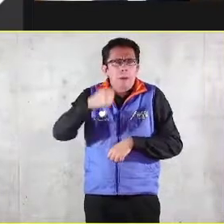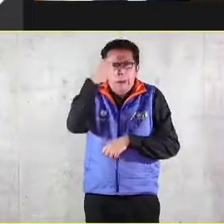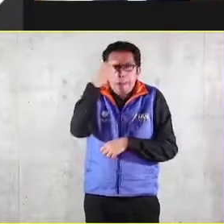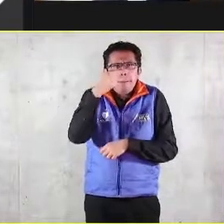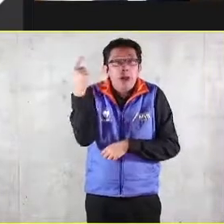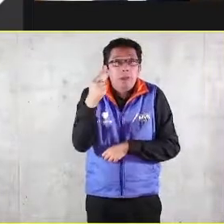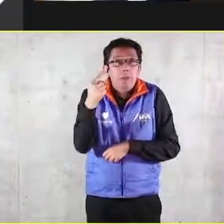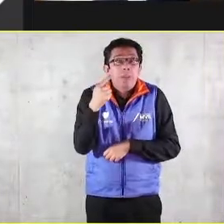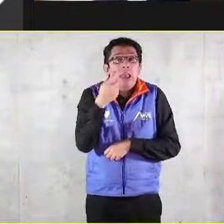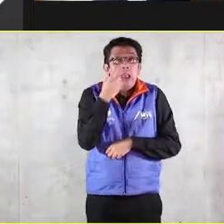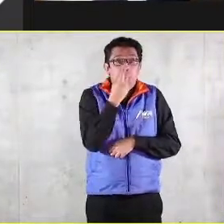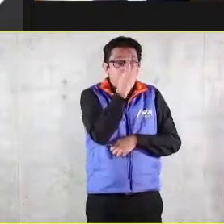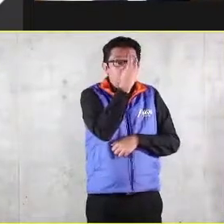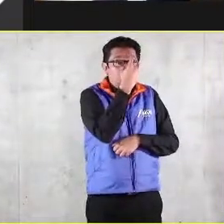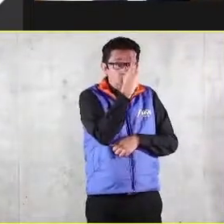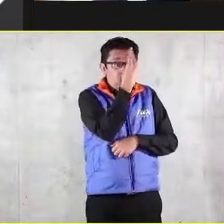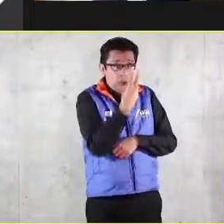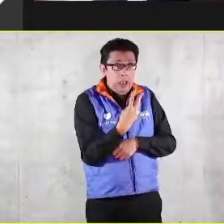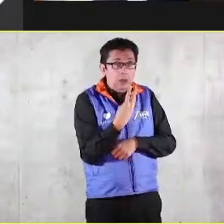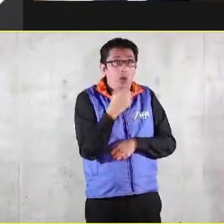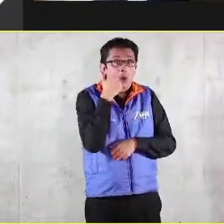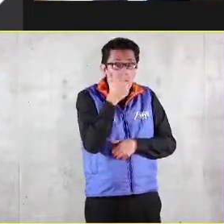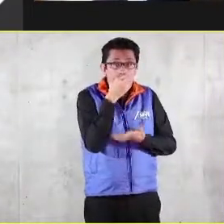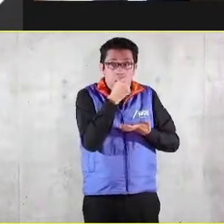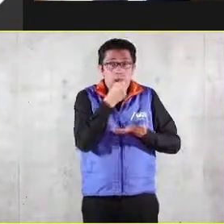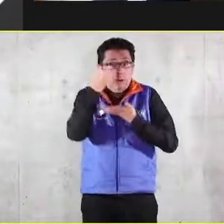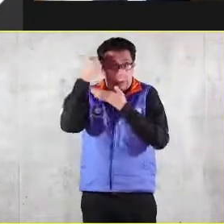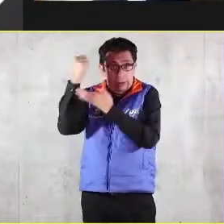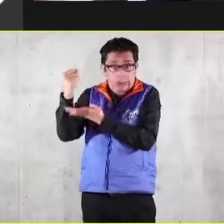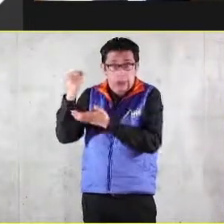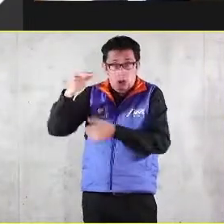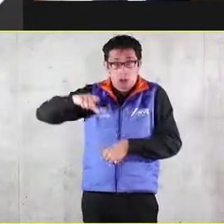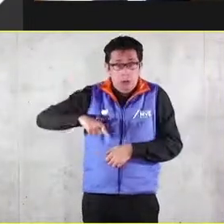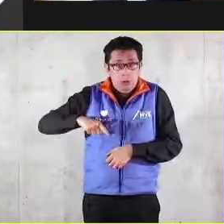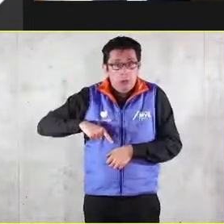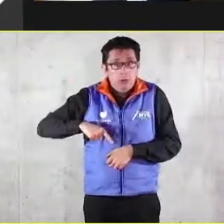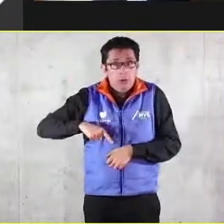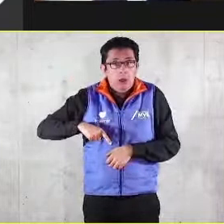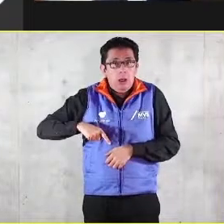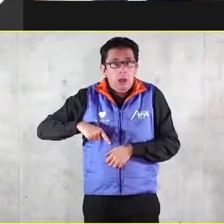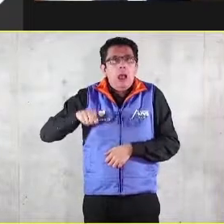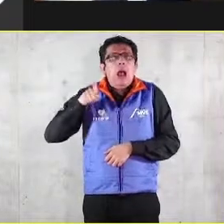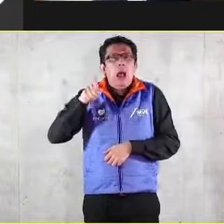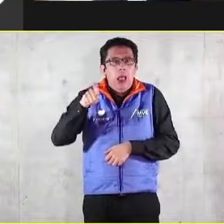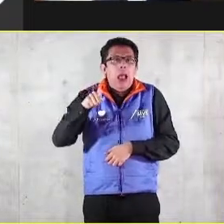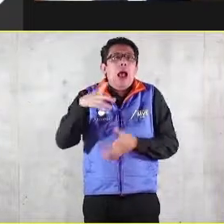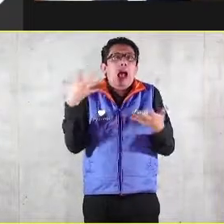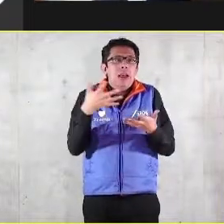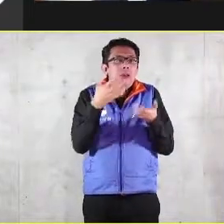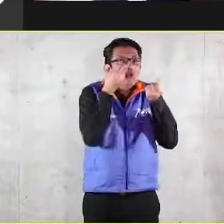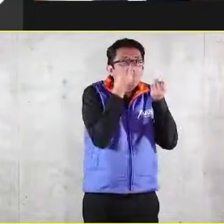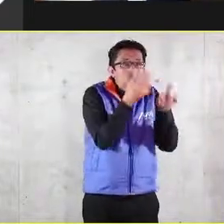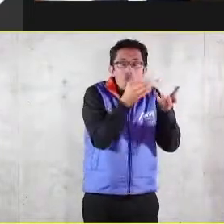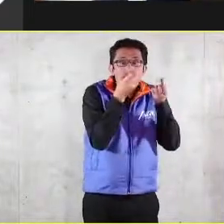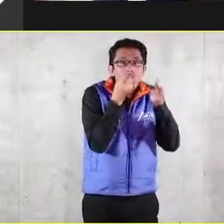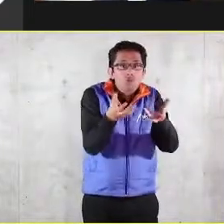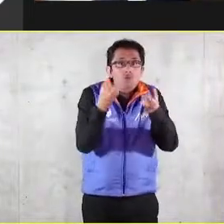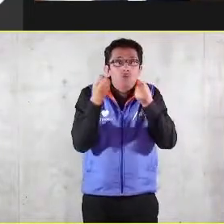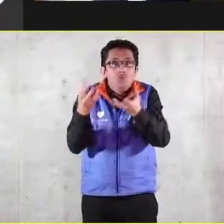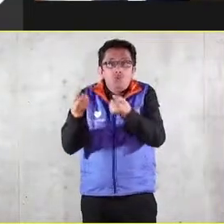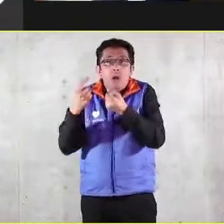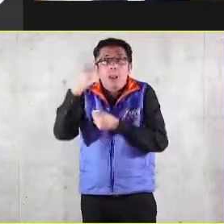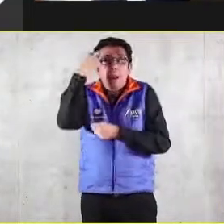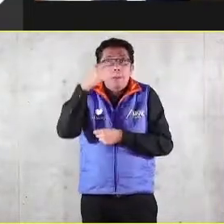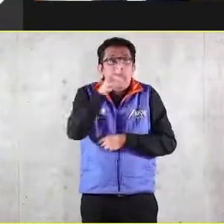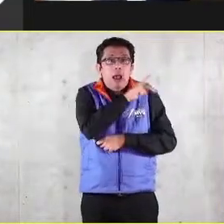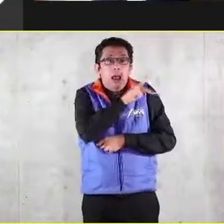con ese tercio del valor generado genera la justicia distributiva creando bienes comunes